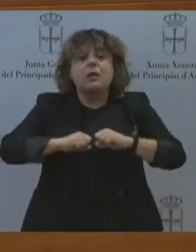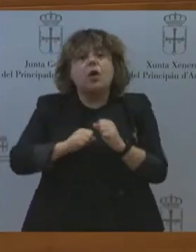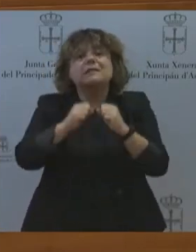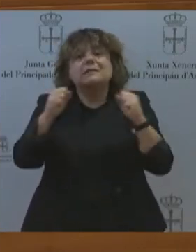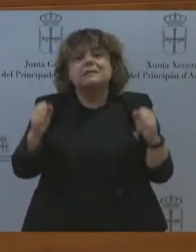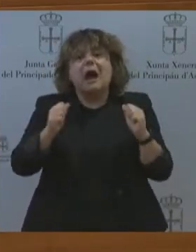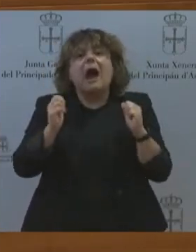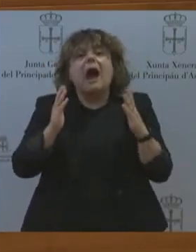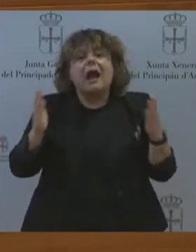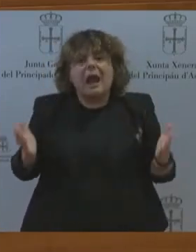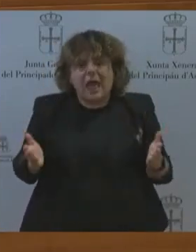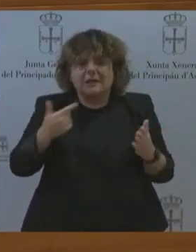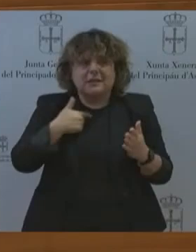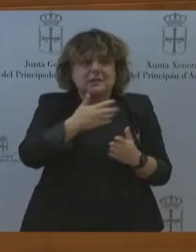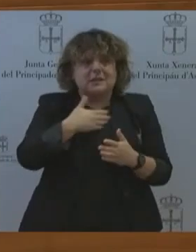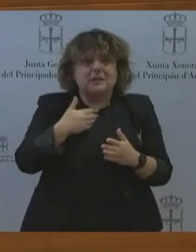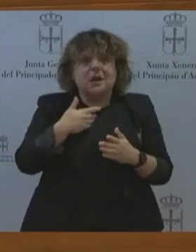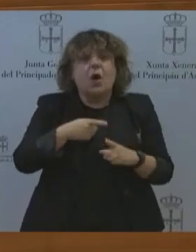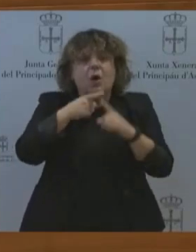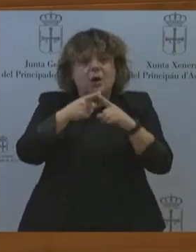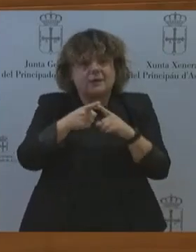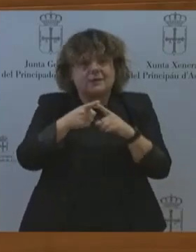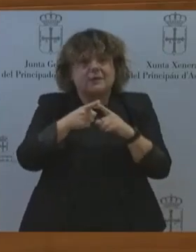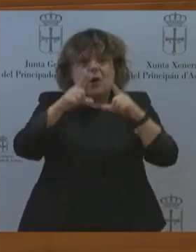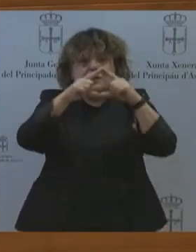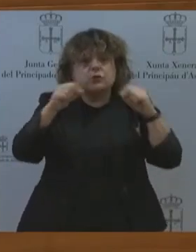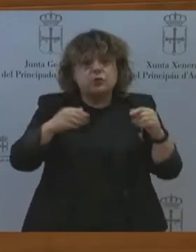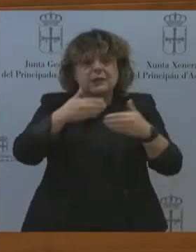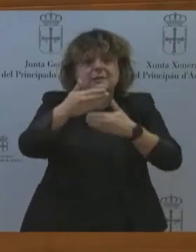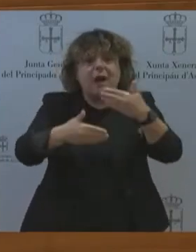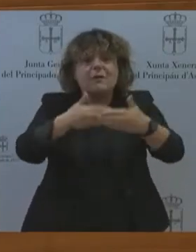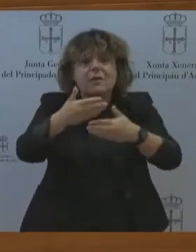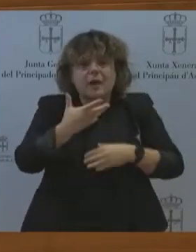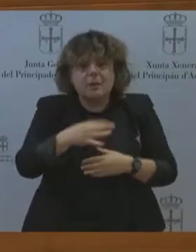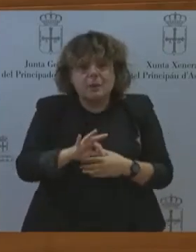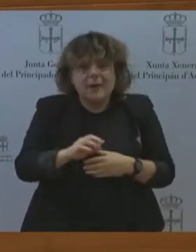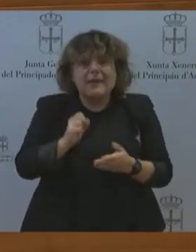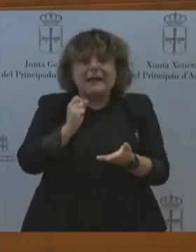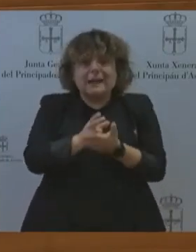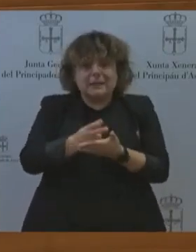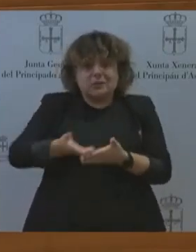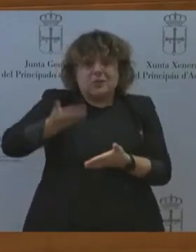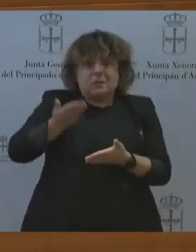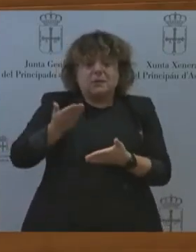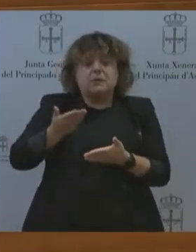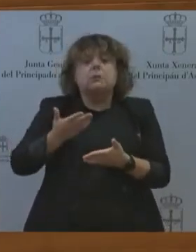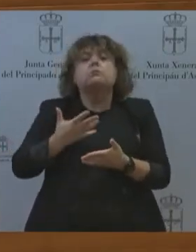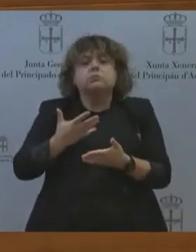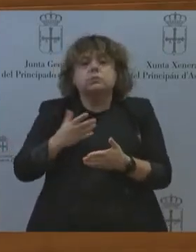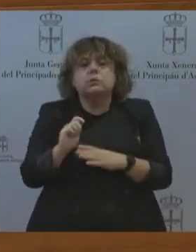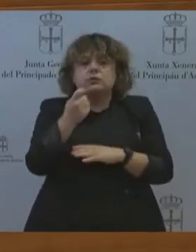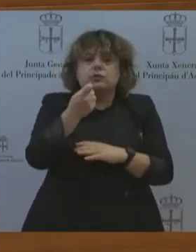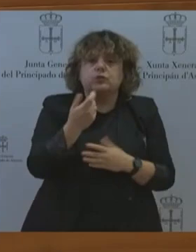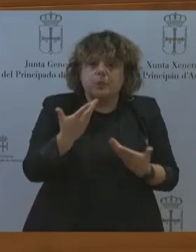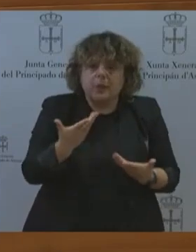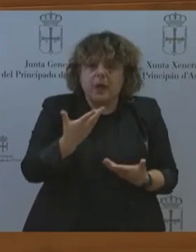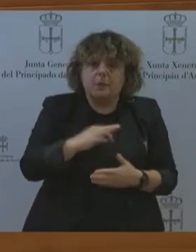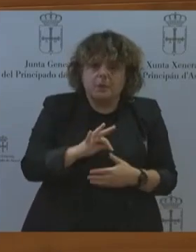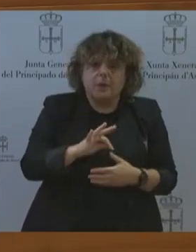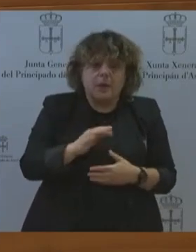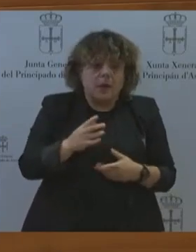avanzar y afrontar los importantísimos retos que se nos plantean. Porque entre nosotros, desde luego, que hay discrepancias de fondo. Es inevitable.